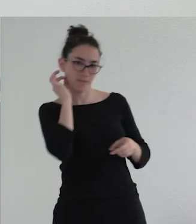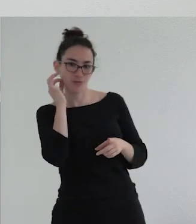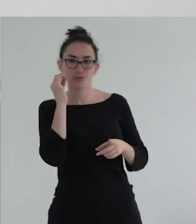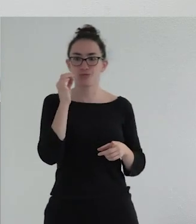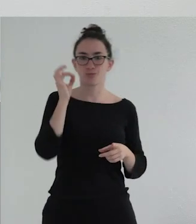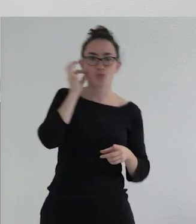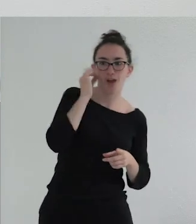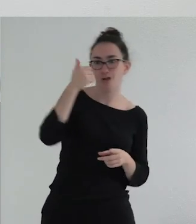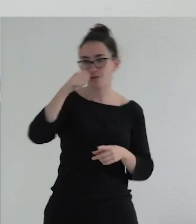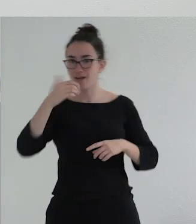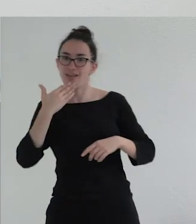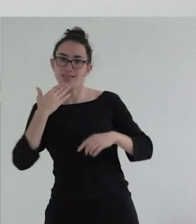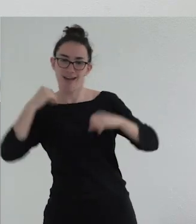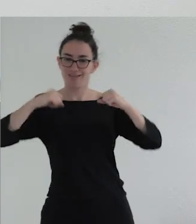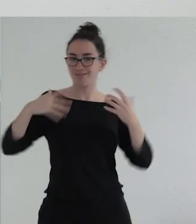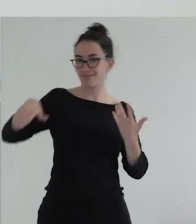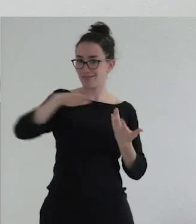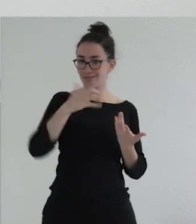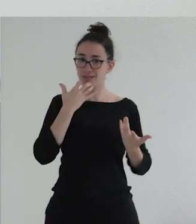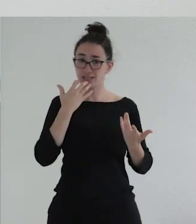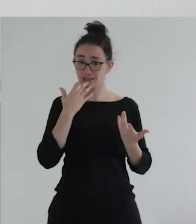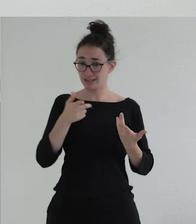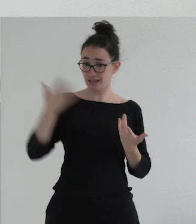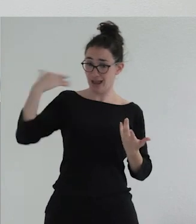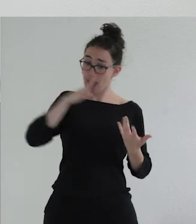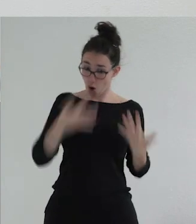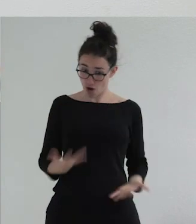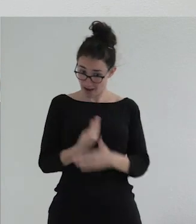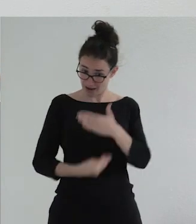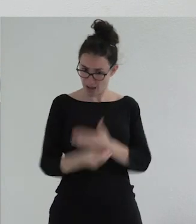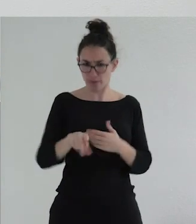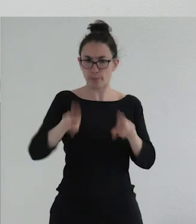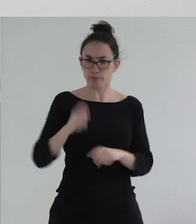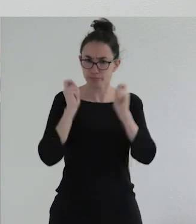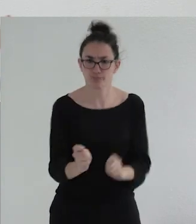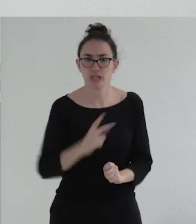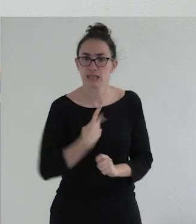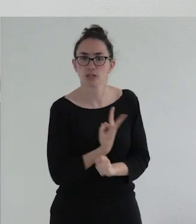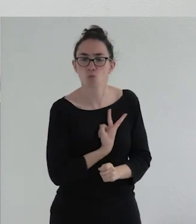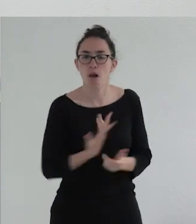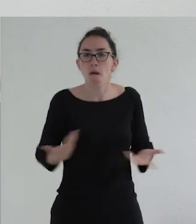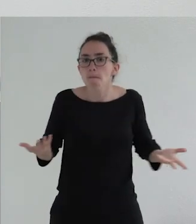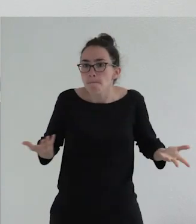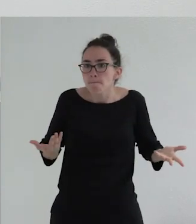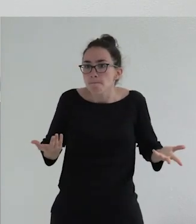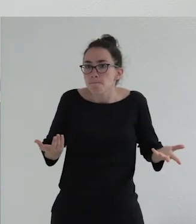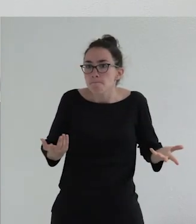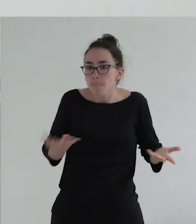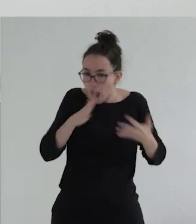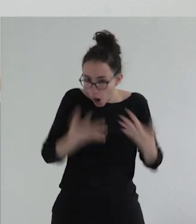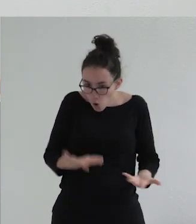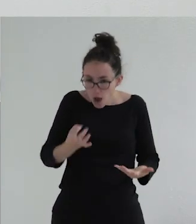que si hubieran nacido en el 2017 hoy en día serían niños transexuales y entonces digo pero ¿cuál es entonces la verdad de la transexual infantil? ¿aquella o la de ahora?